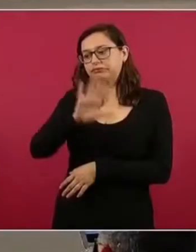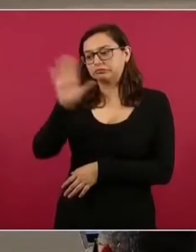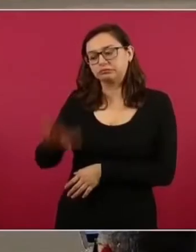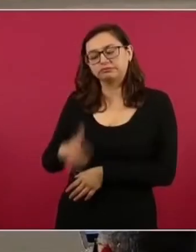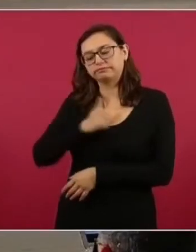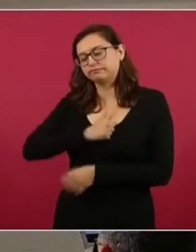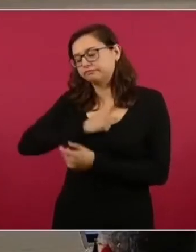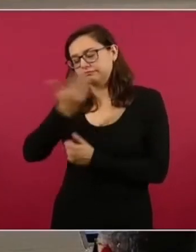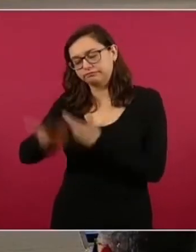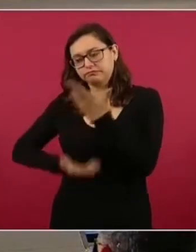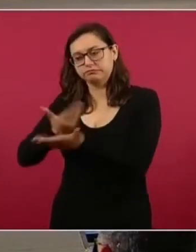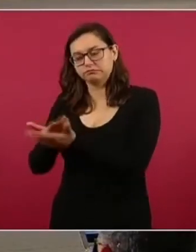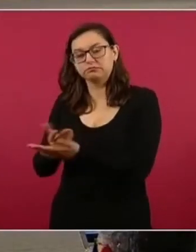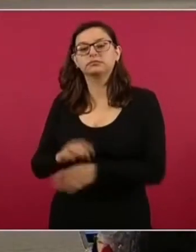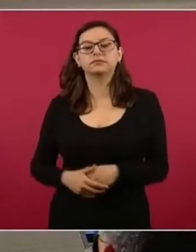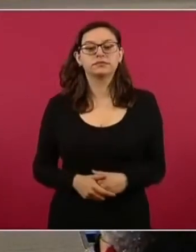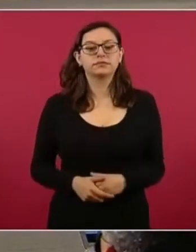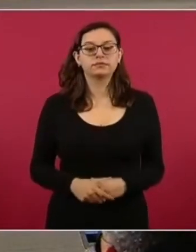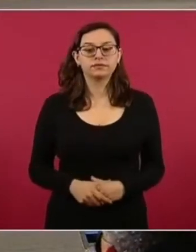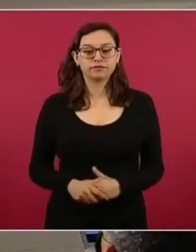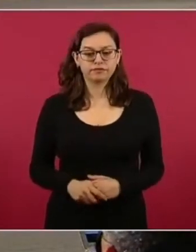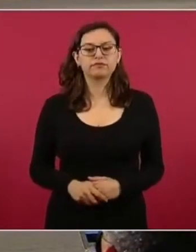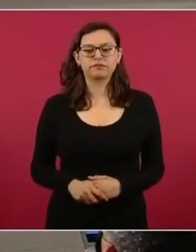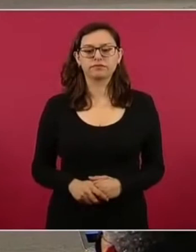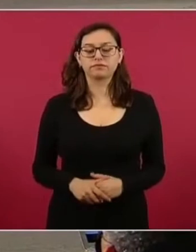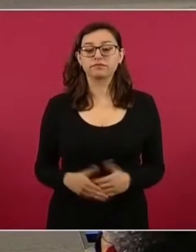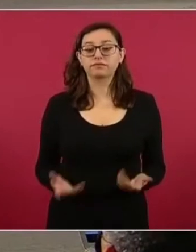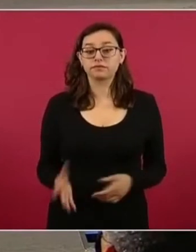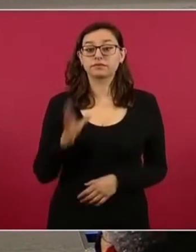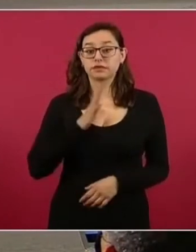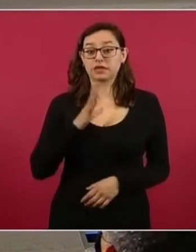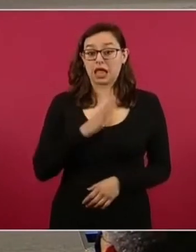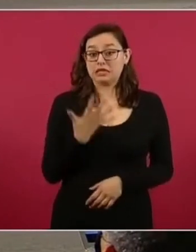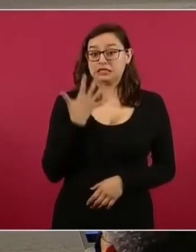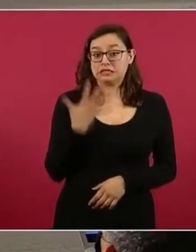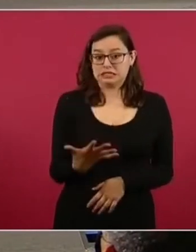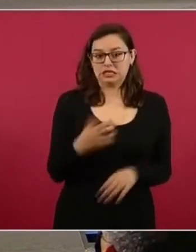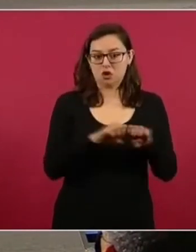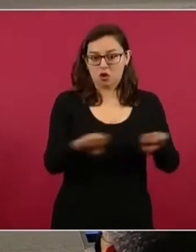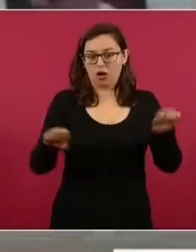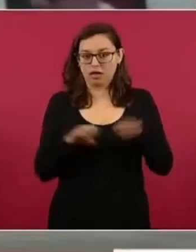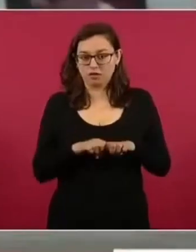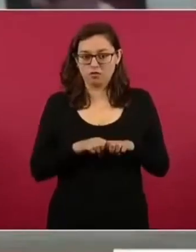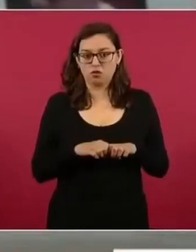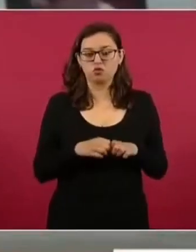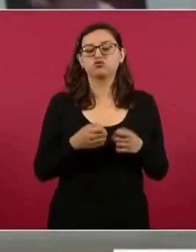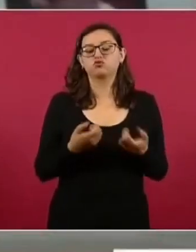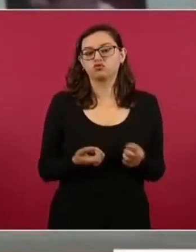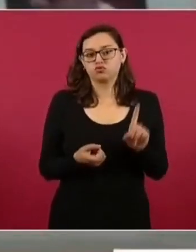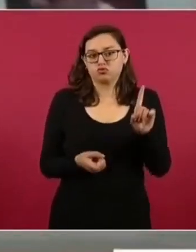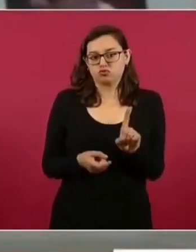Sí, señor presidente. Bien, tenemos cinco binomios canófilos concentrados,